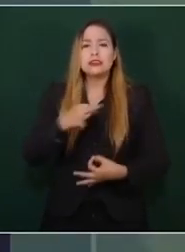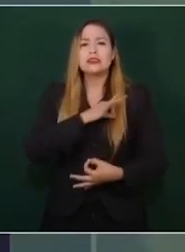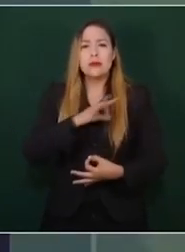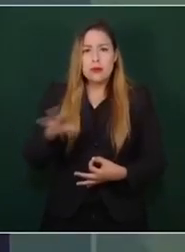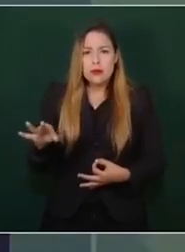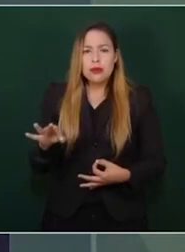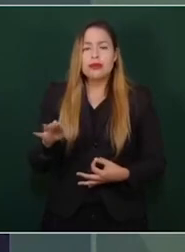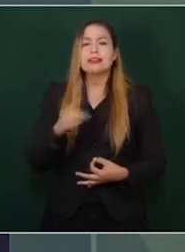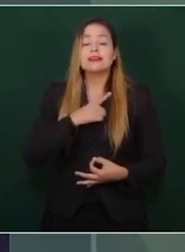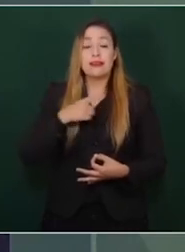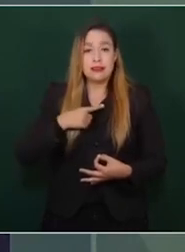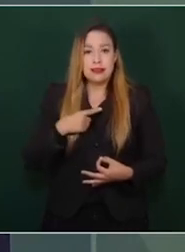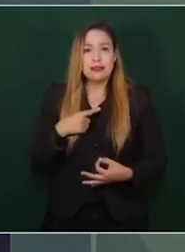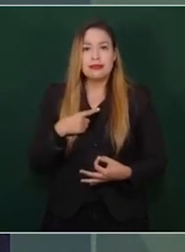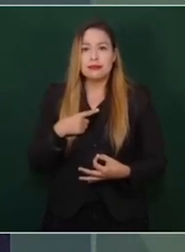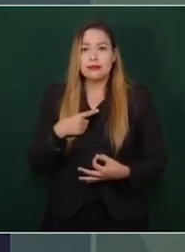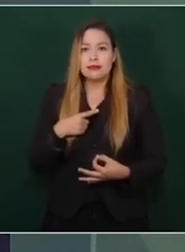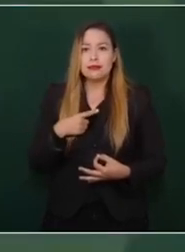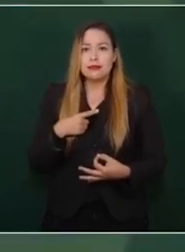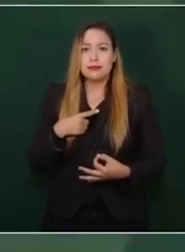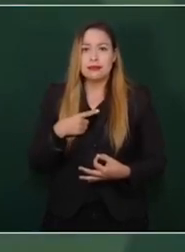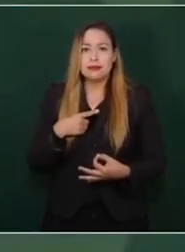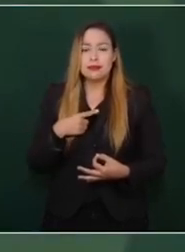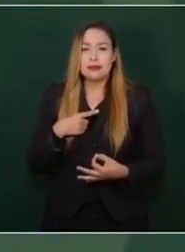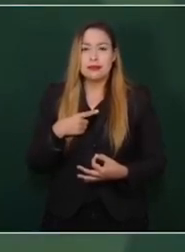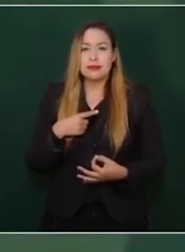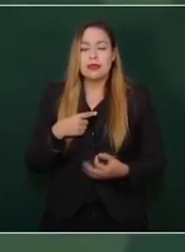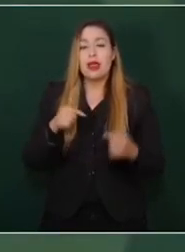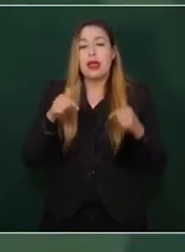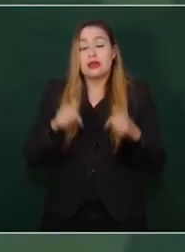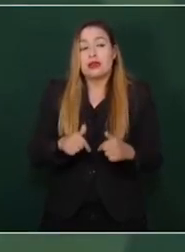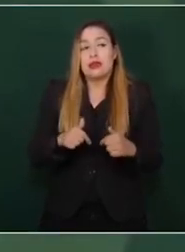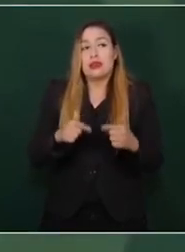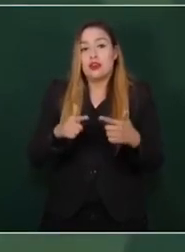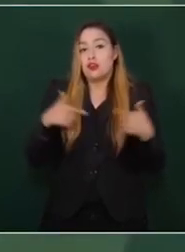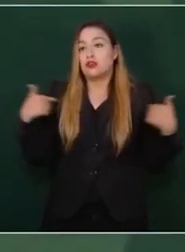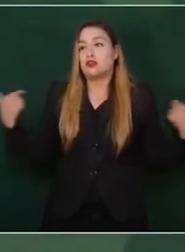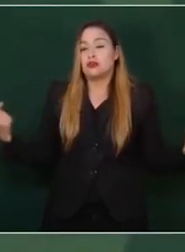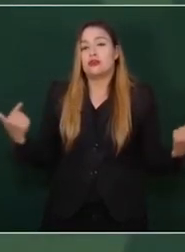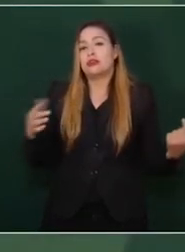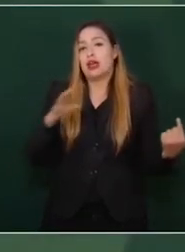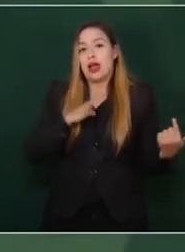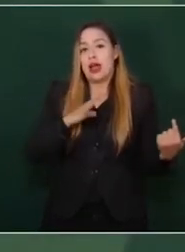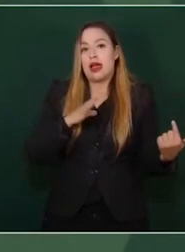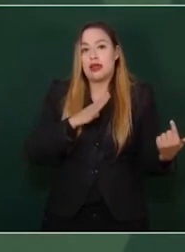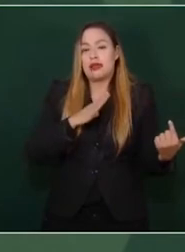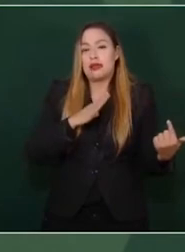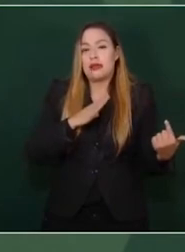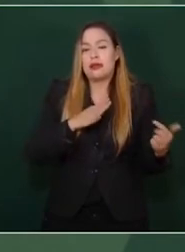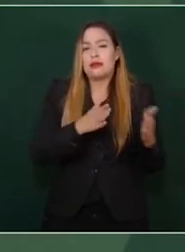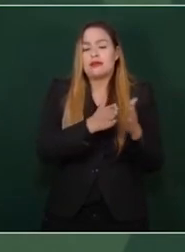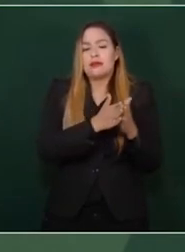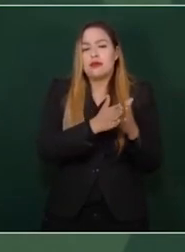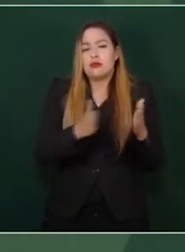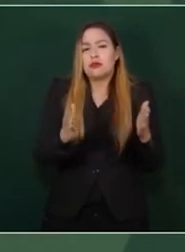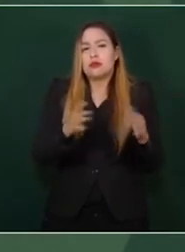Nosotros tenemos esta sección en donde se informa